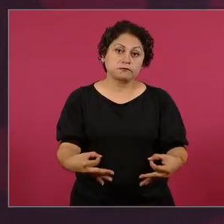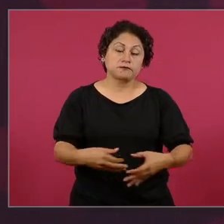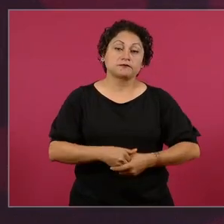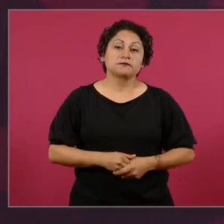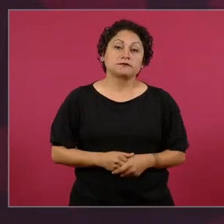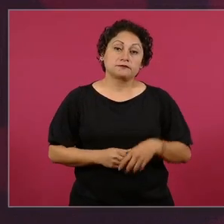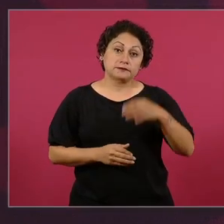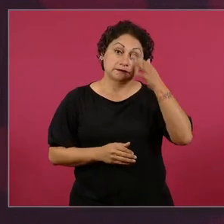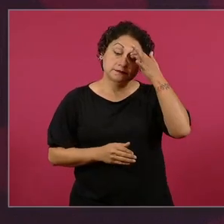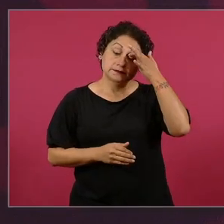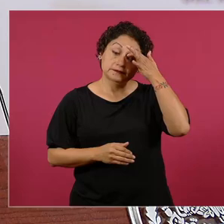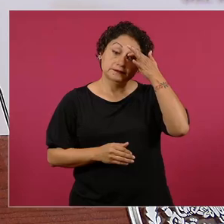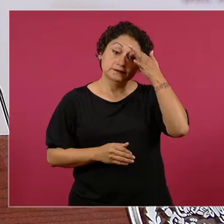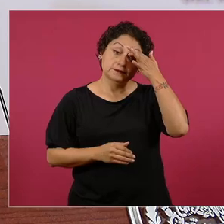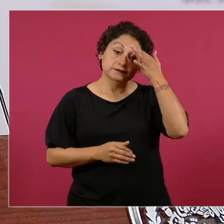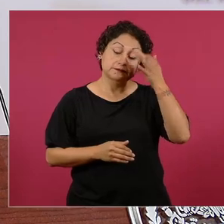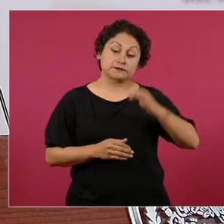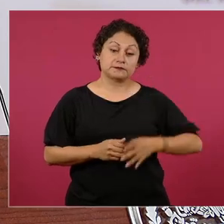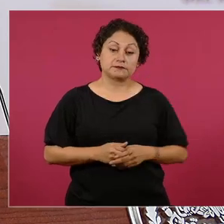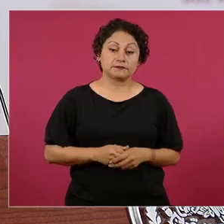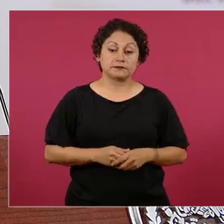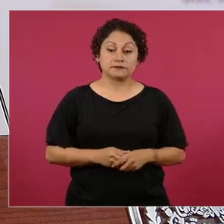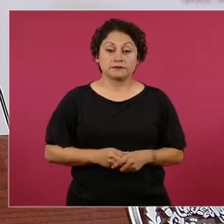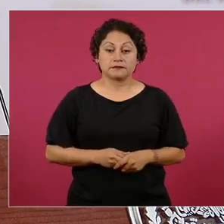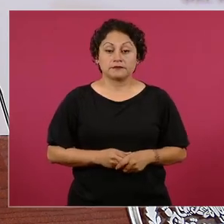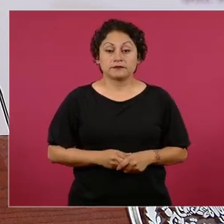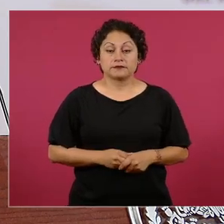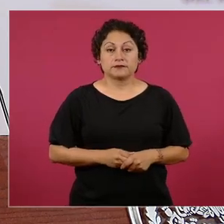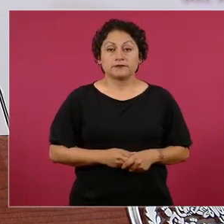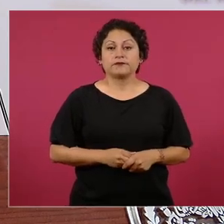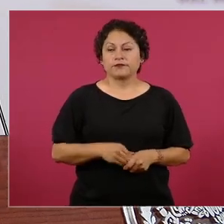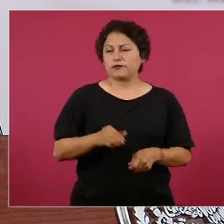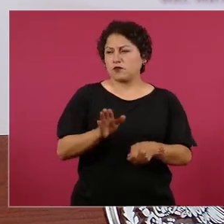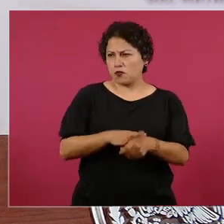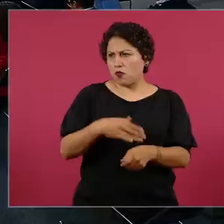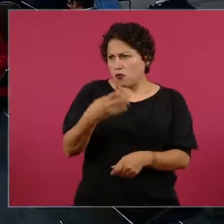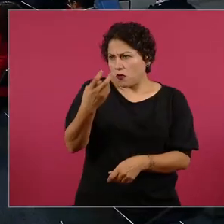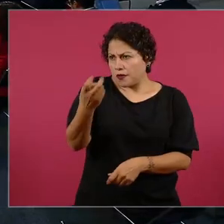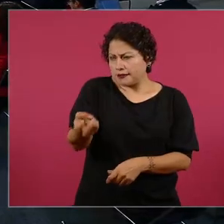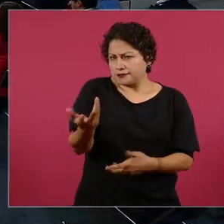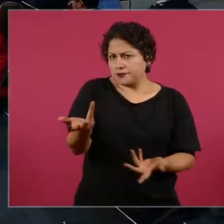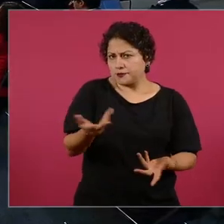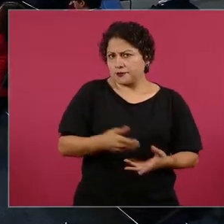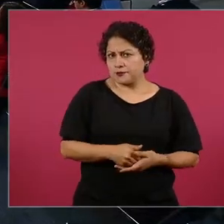eso, pero